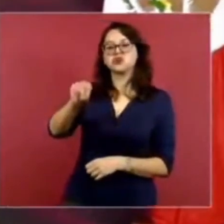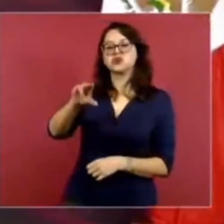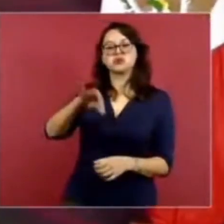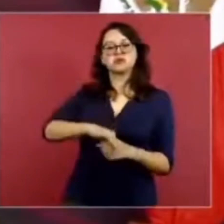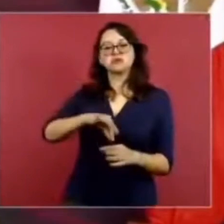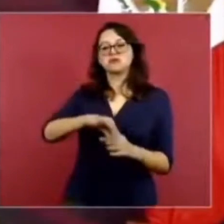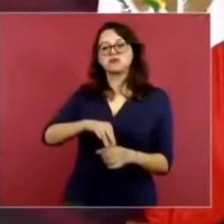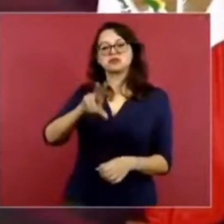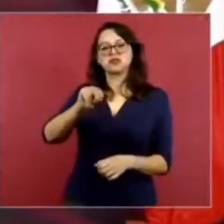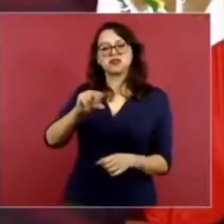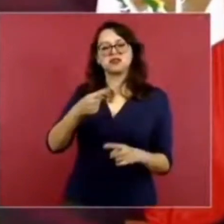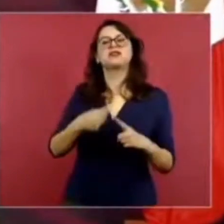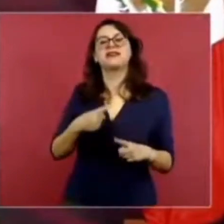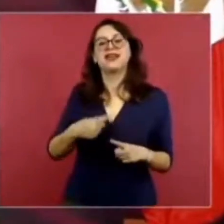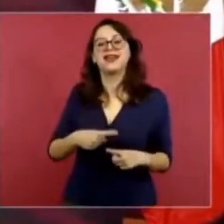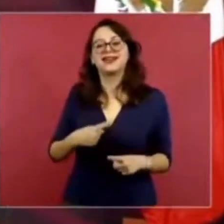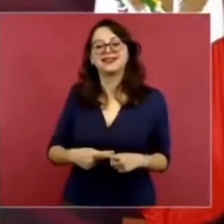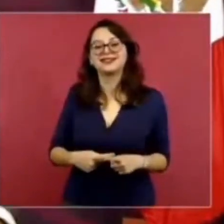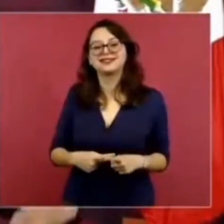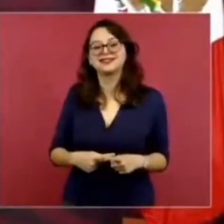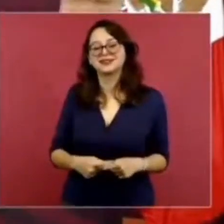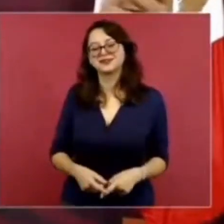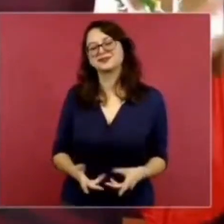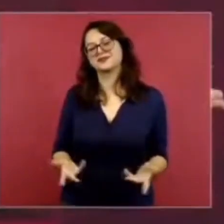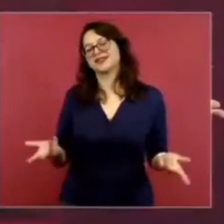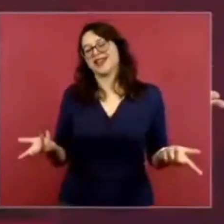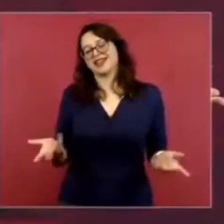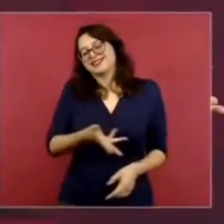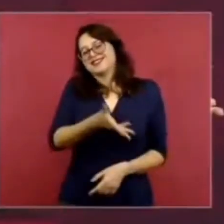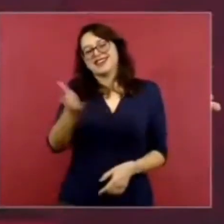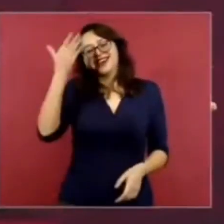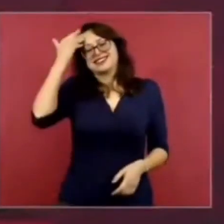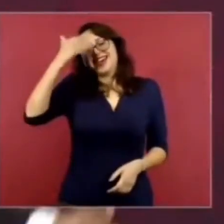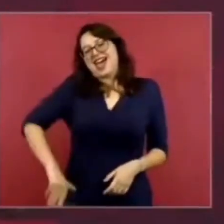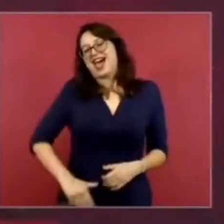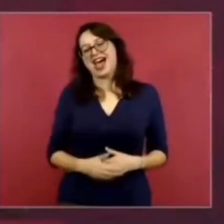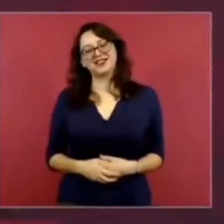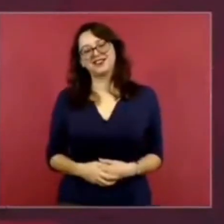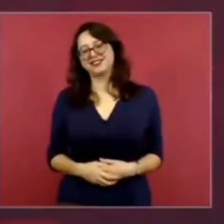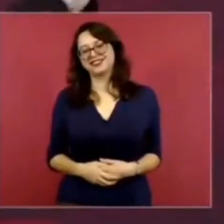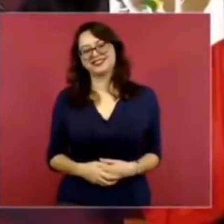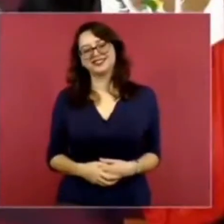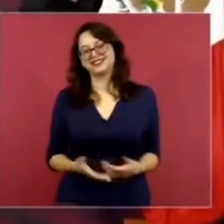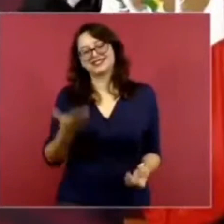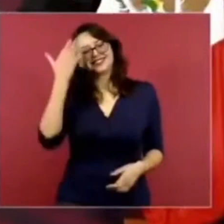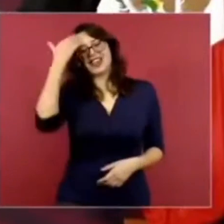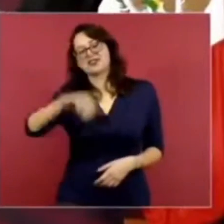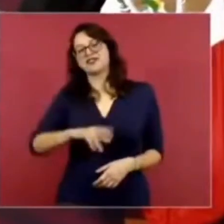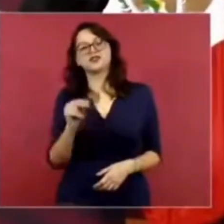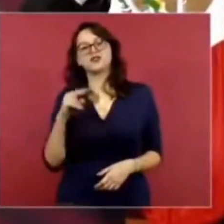No, es fácil de imaginar, o sea, no tiene caso.